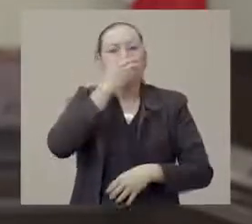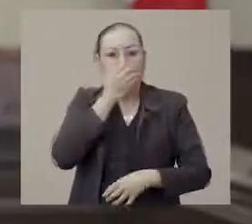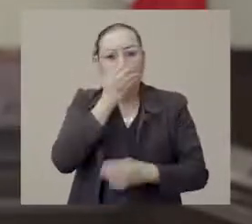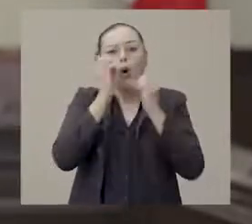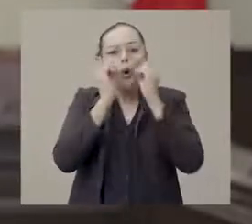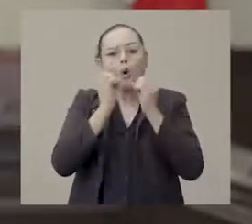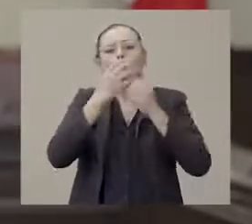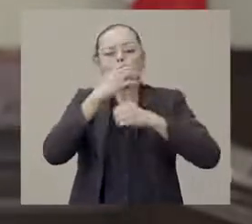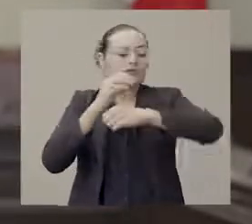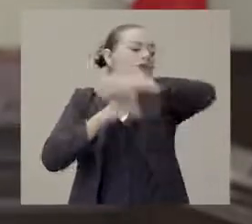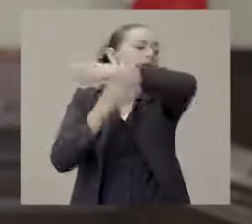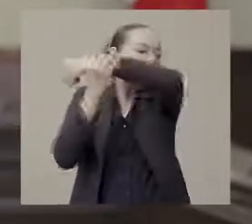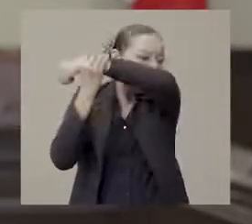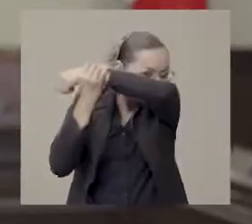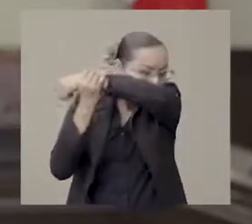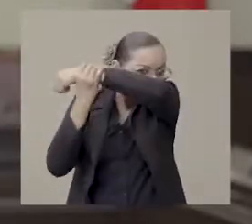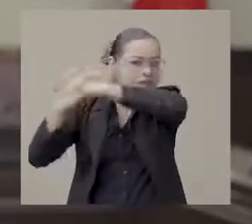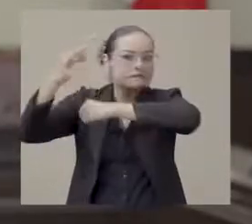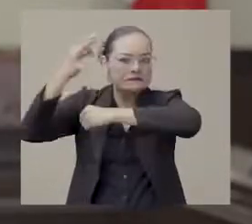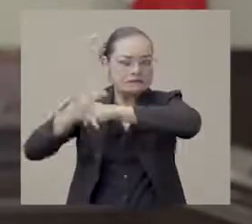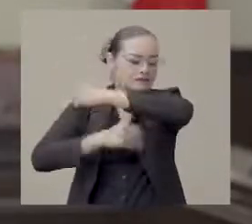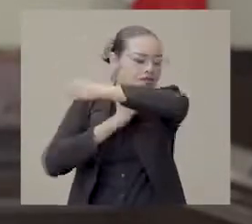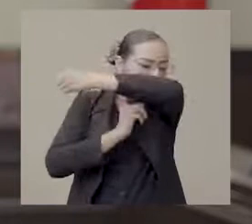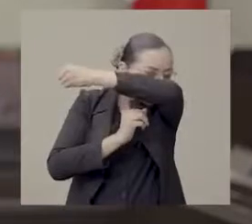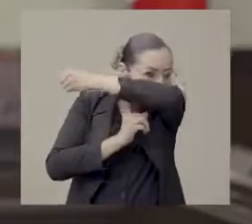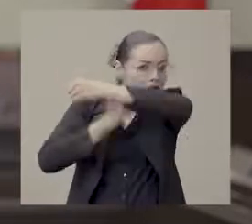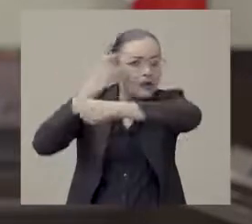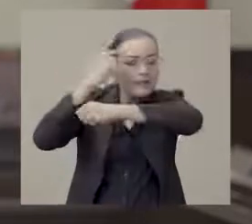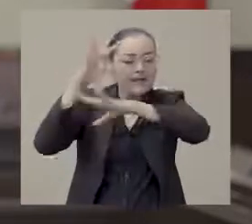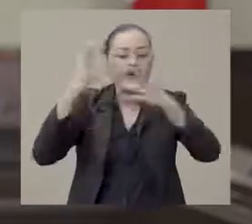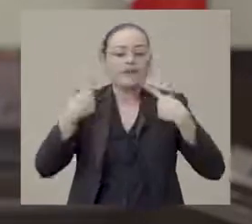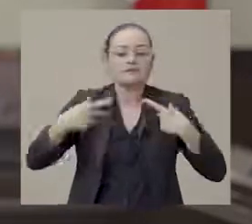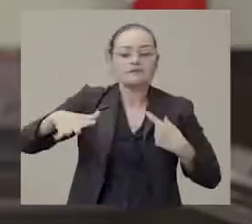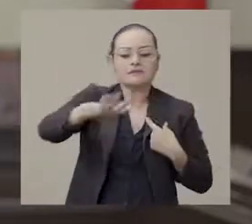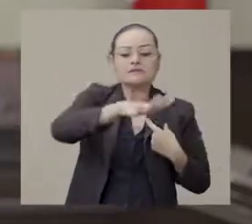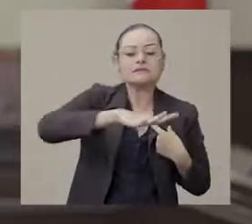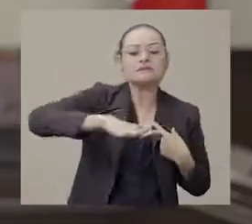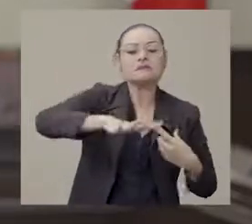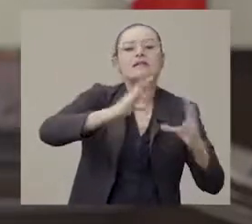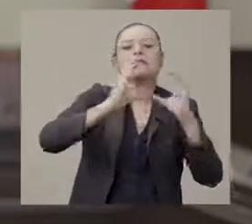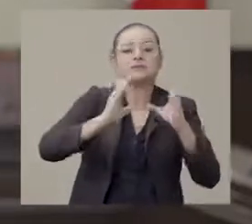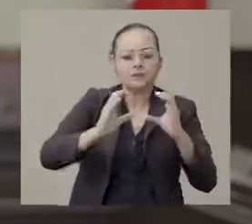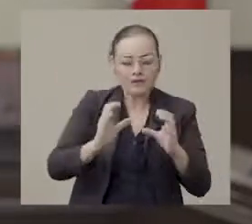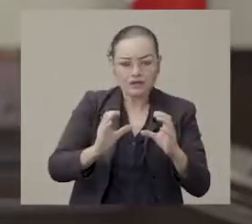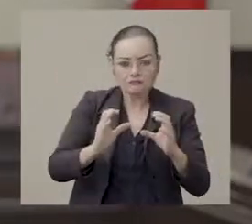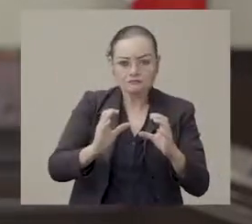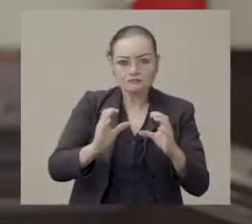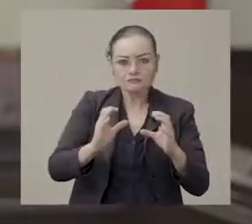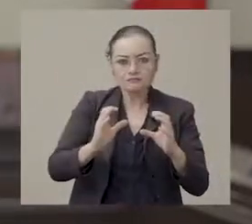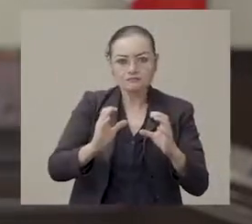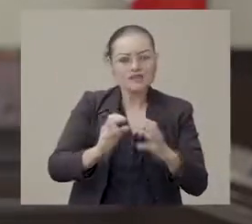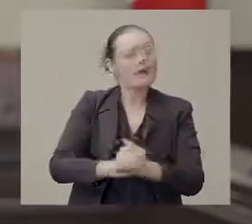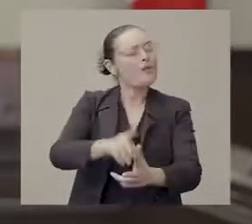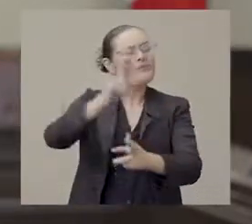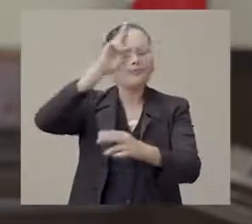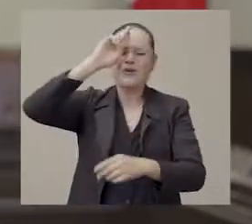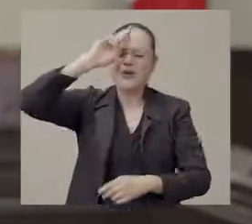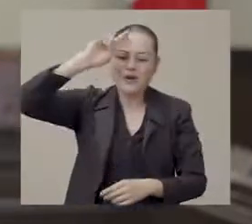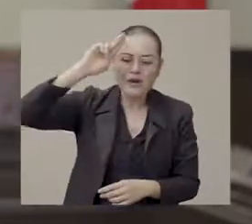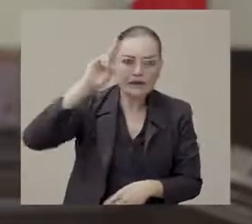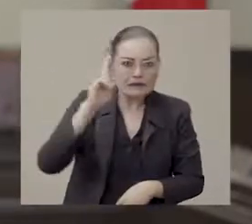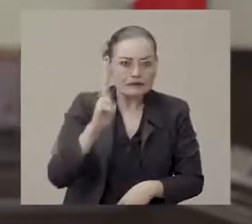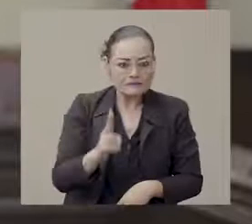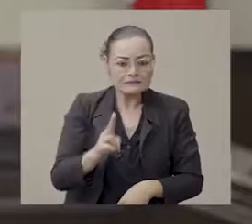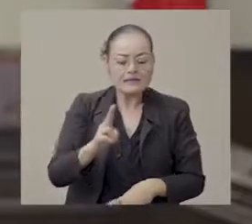en caso de estornudo o tosido. Para preservar la salud de la población, quedan además estrictamente